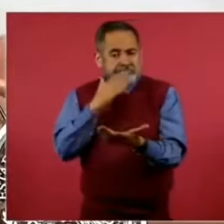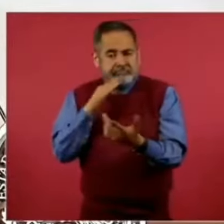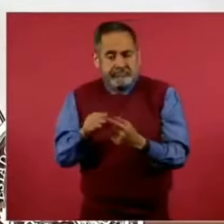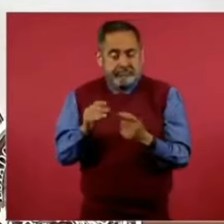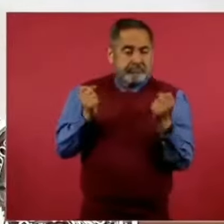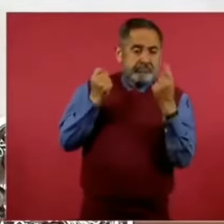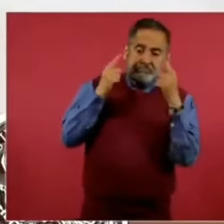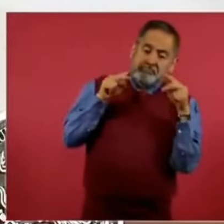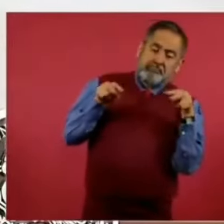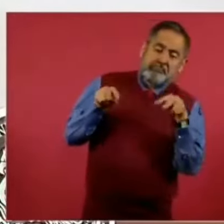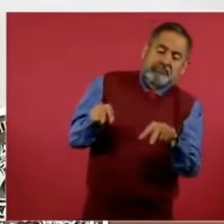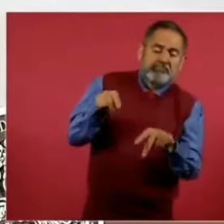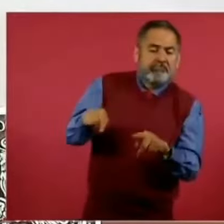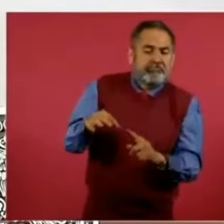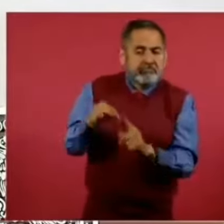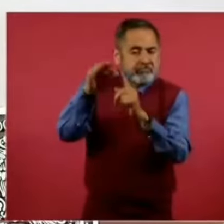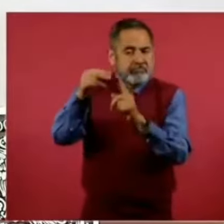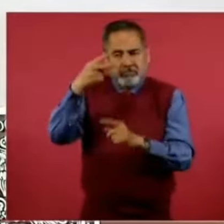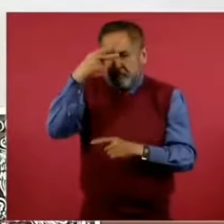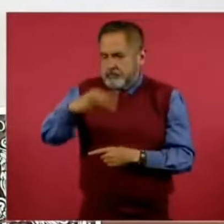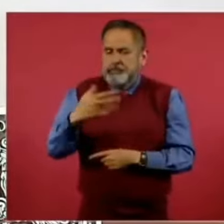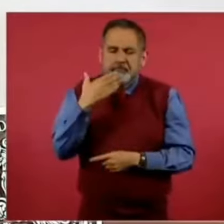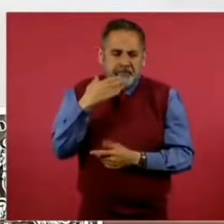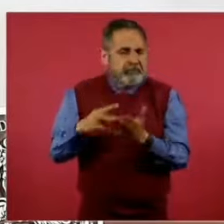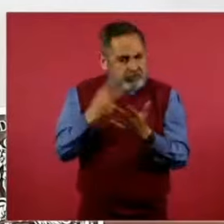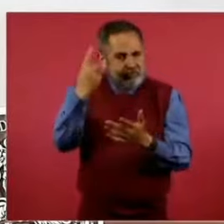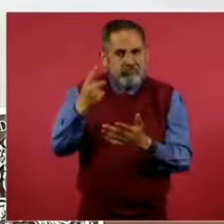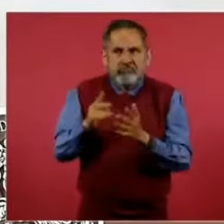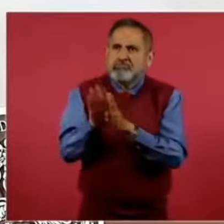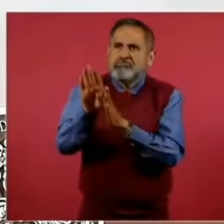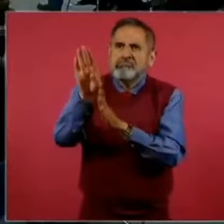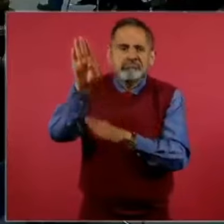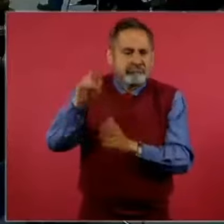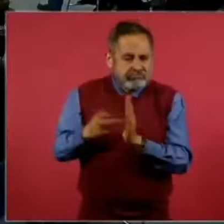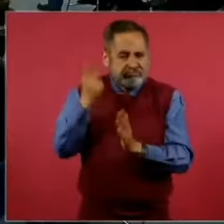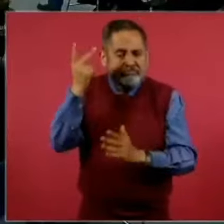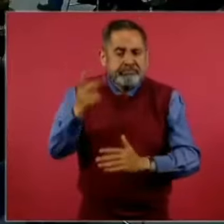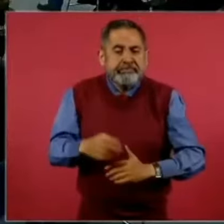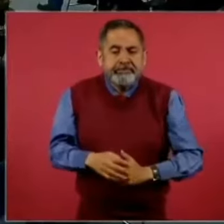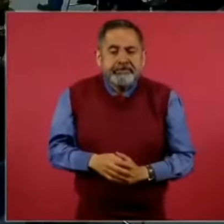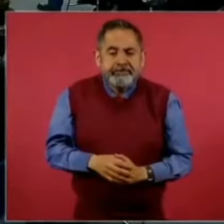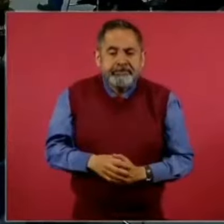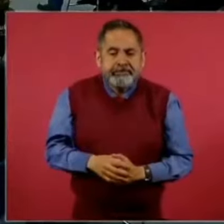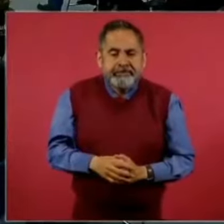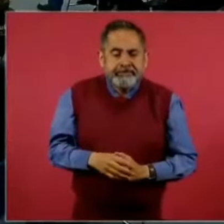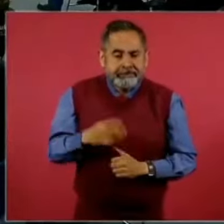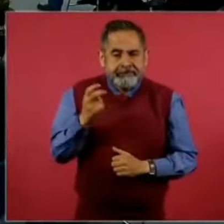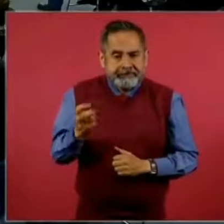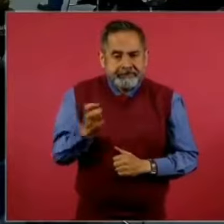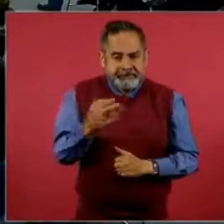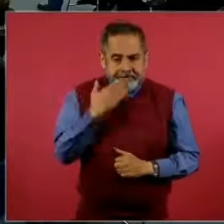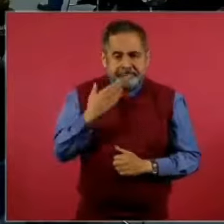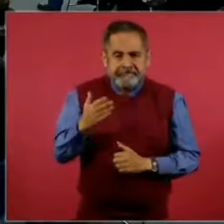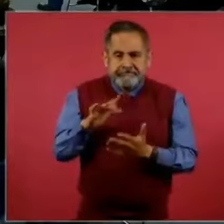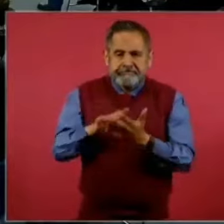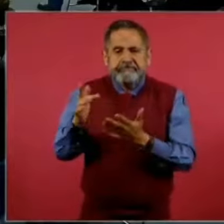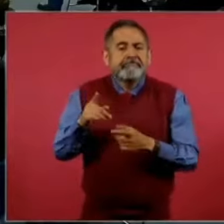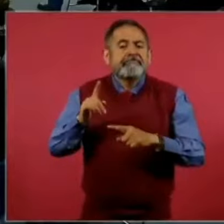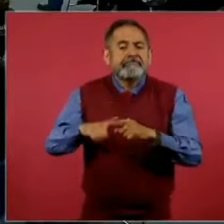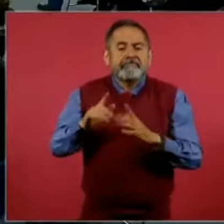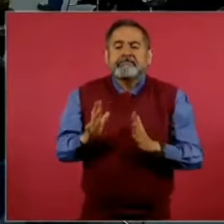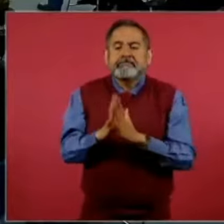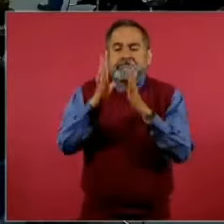renacimiento y esto se ha logrado con la